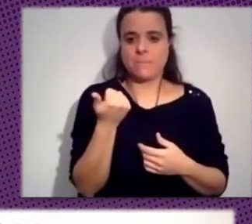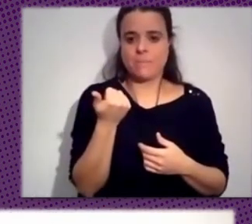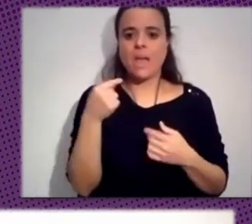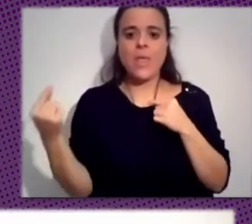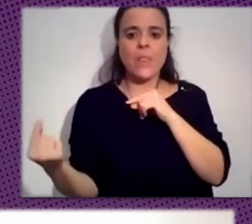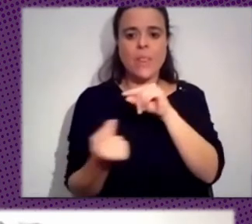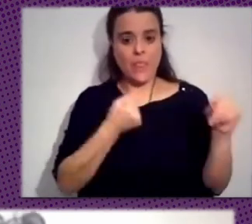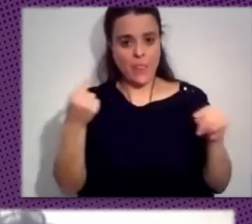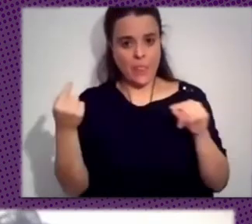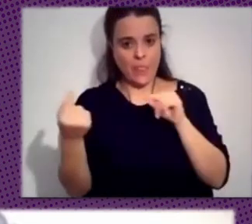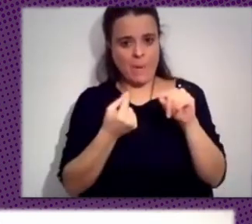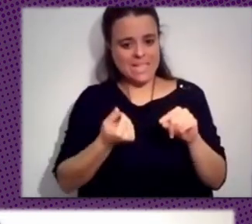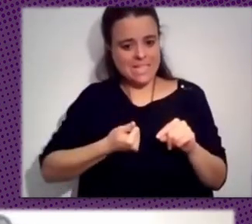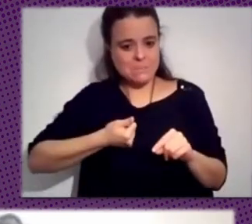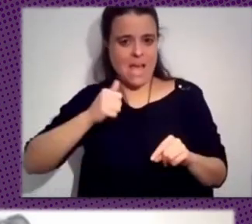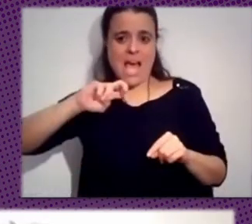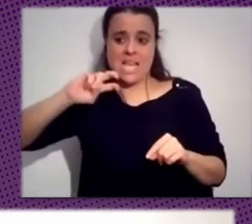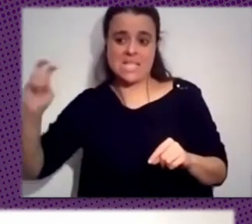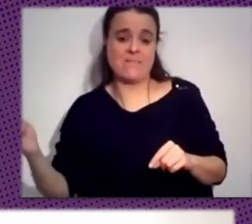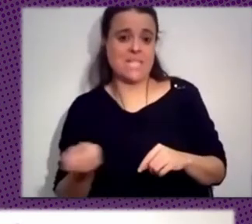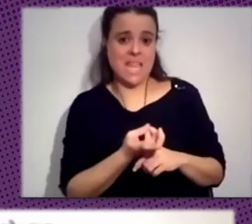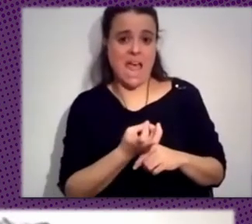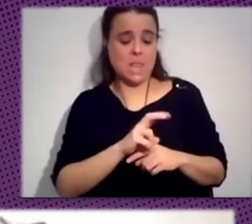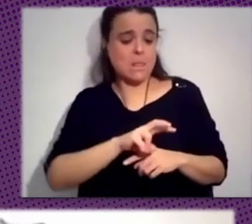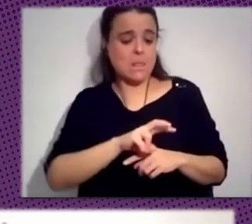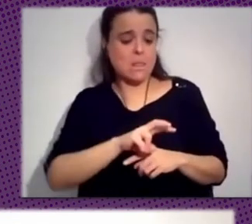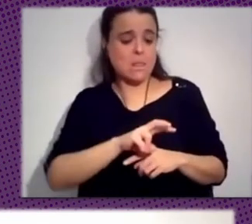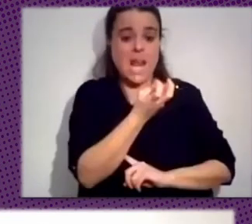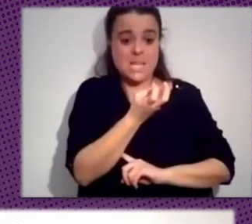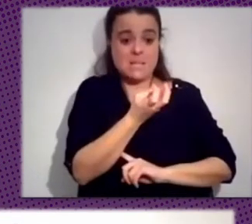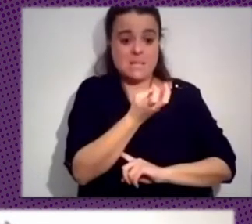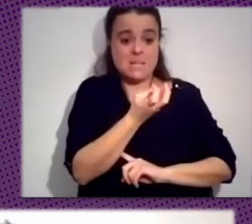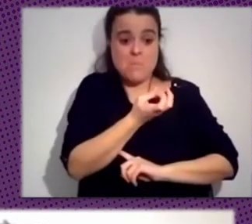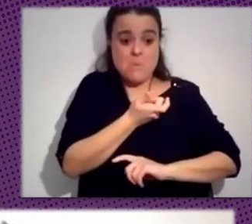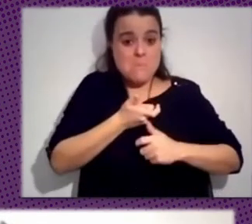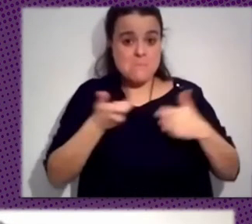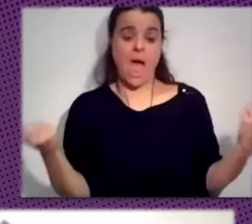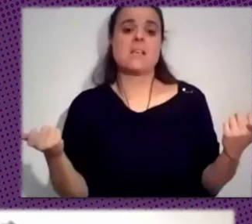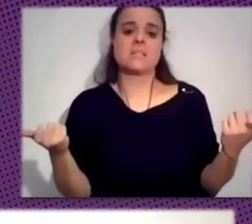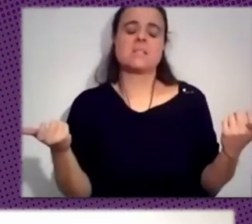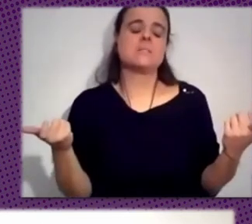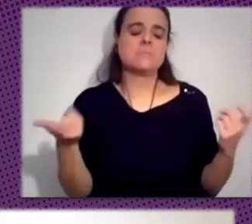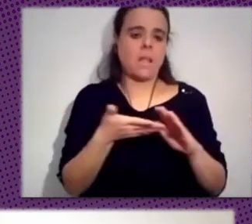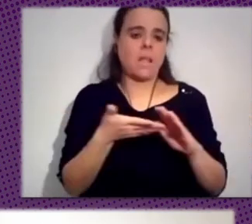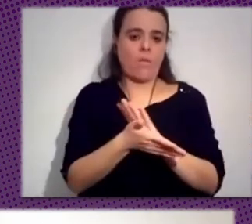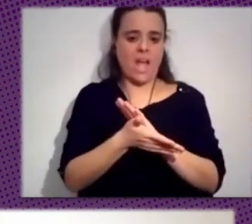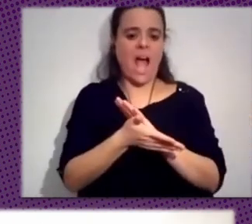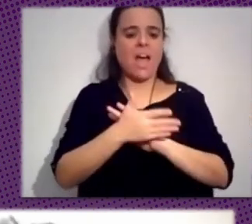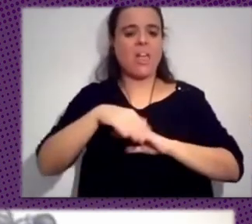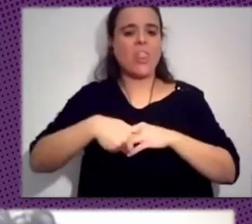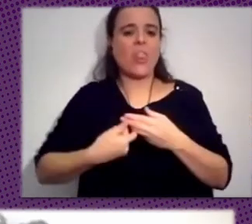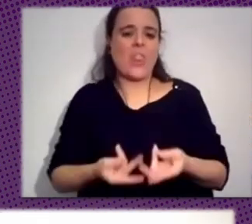y más diversidad y pluralismo, pues mejor podemos tener la condición de la democracia. Mi